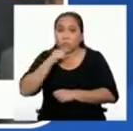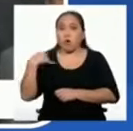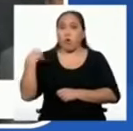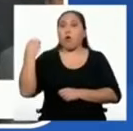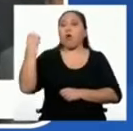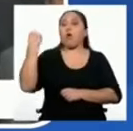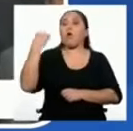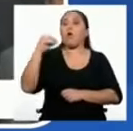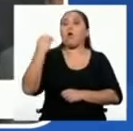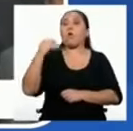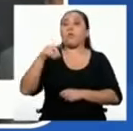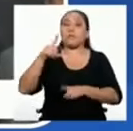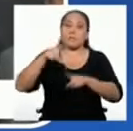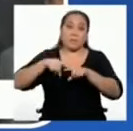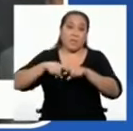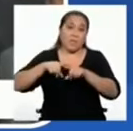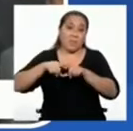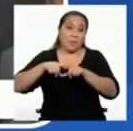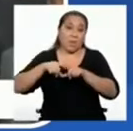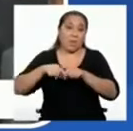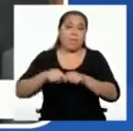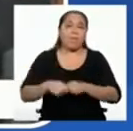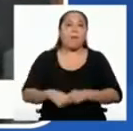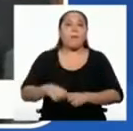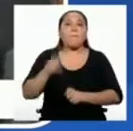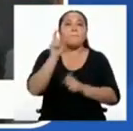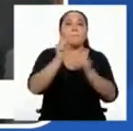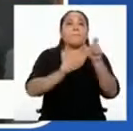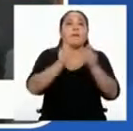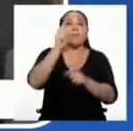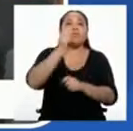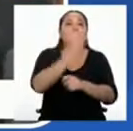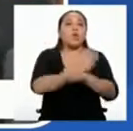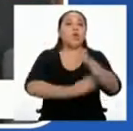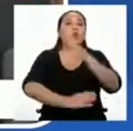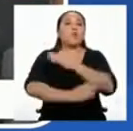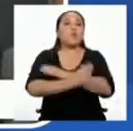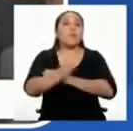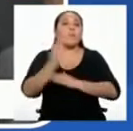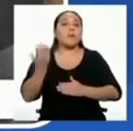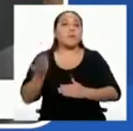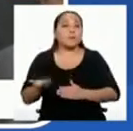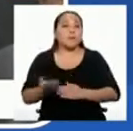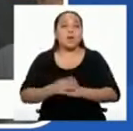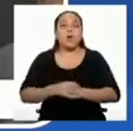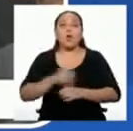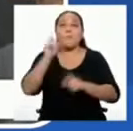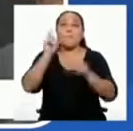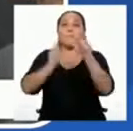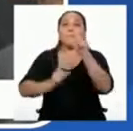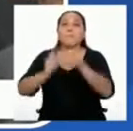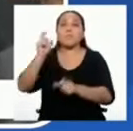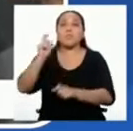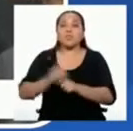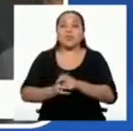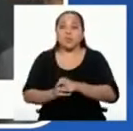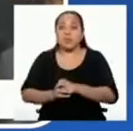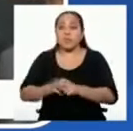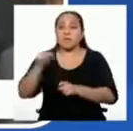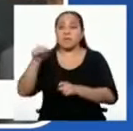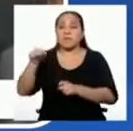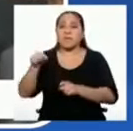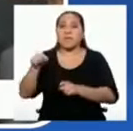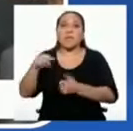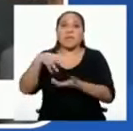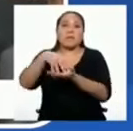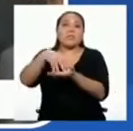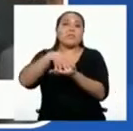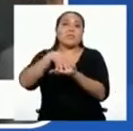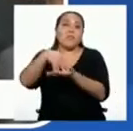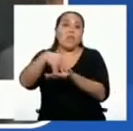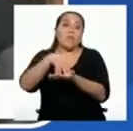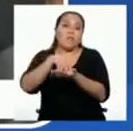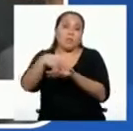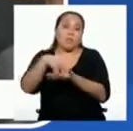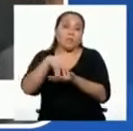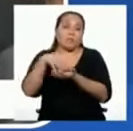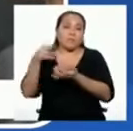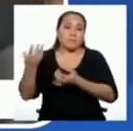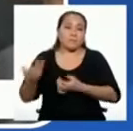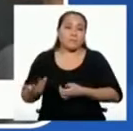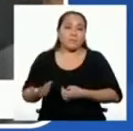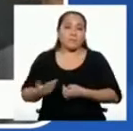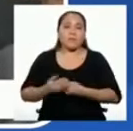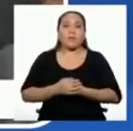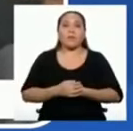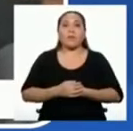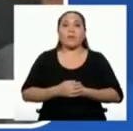adolescentes dependientes, personas con discapacidad o personas en situación de vulnerabilidad.